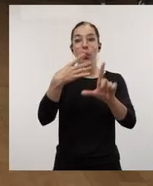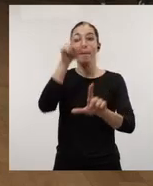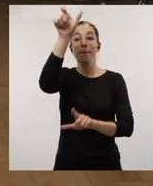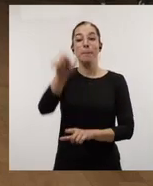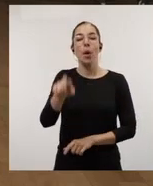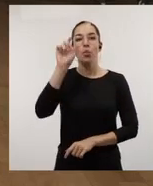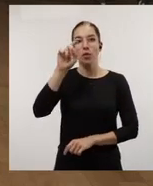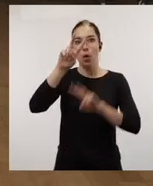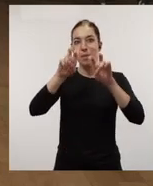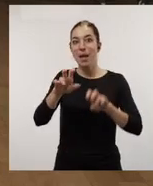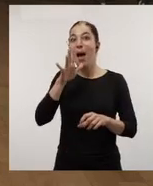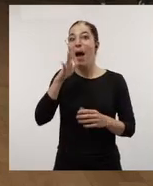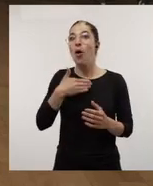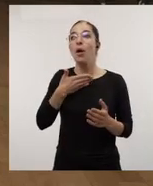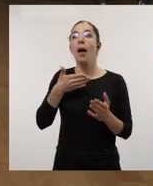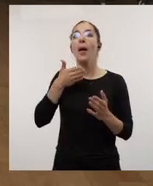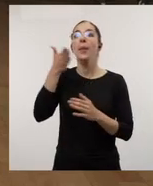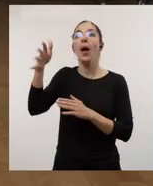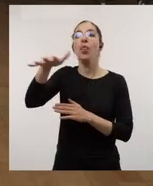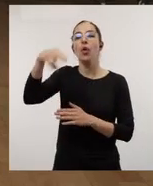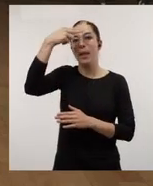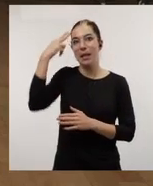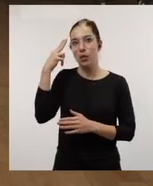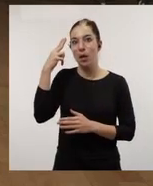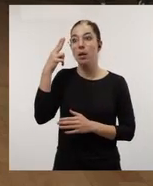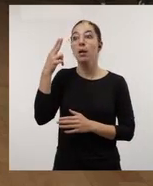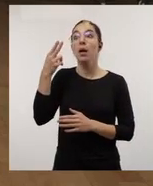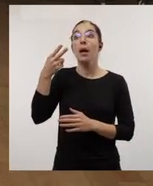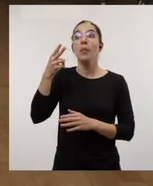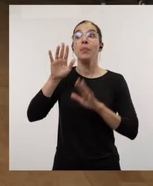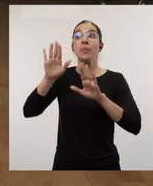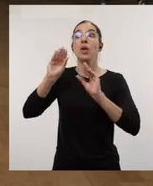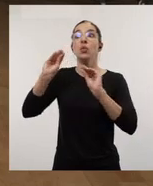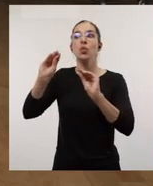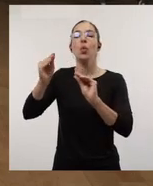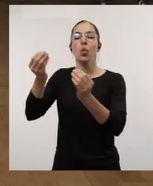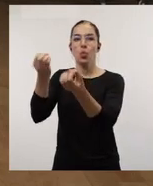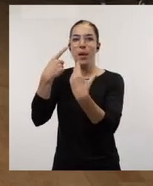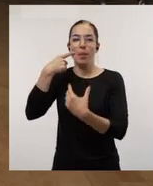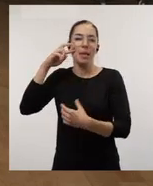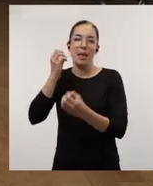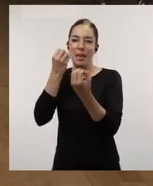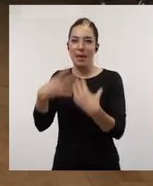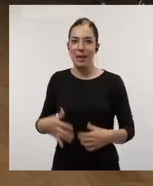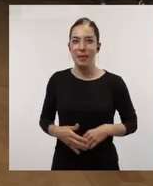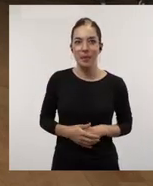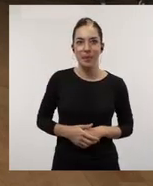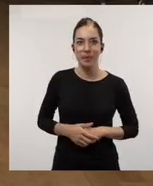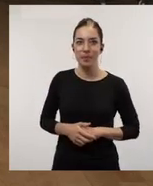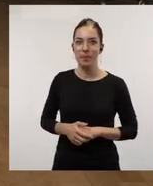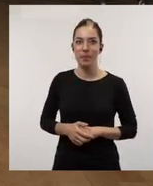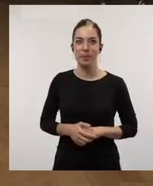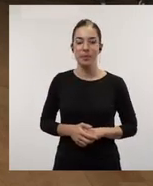investigador que en estos momentos está en Lituania y él nos cuenta cómo está siendo su estancia, cómo está siendo su experiencia. Vamos a verlo.